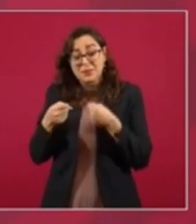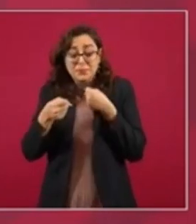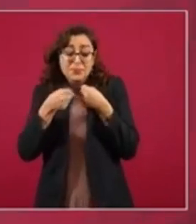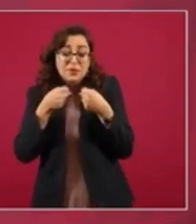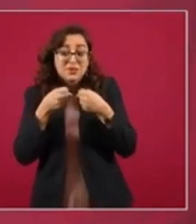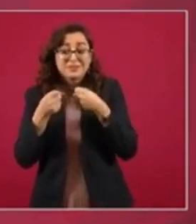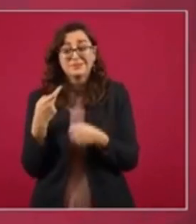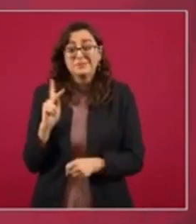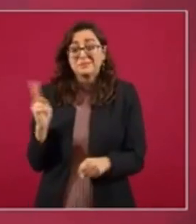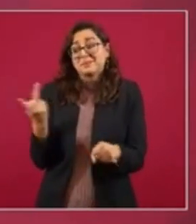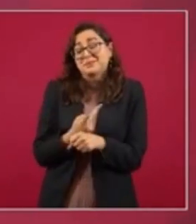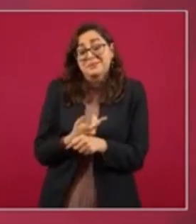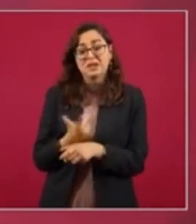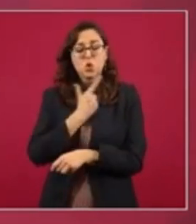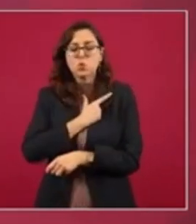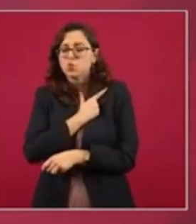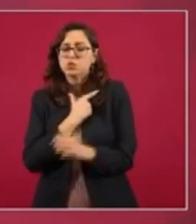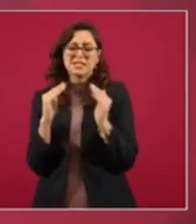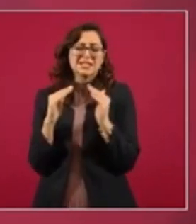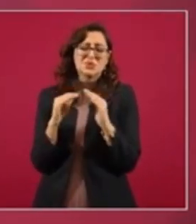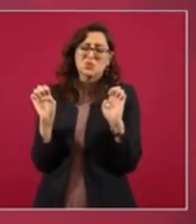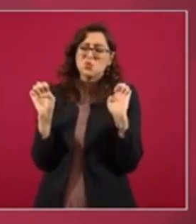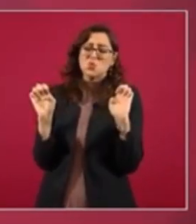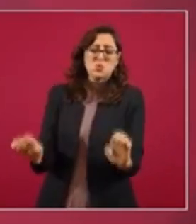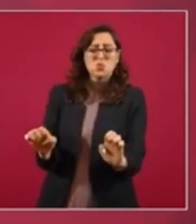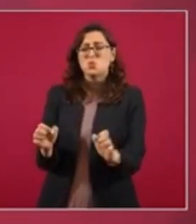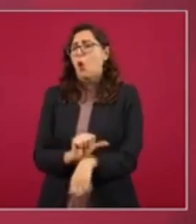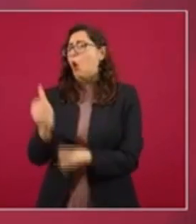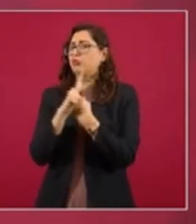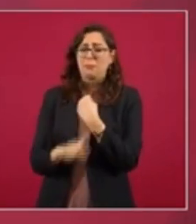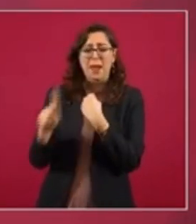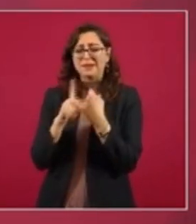vivir en residencias y de tener departamentos en el extranjero.